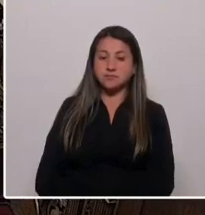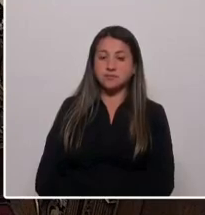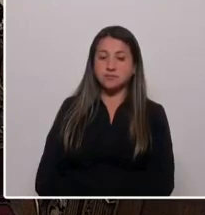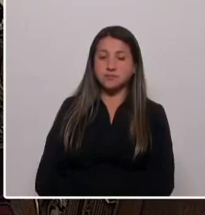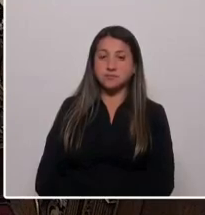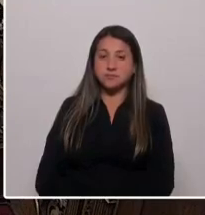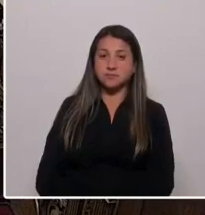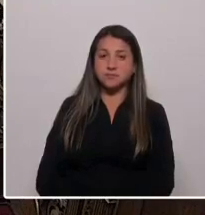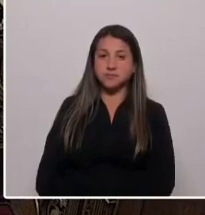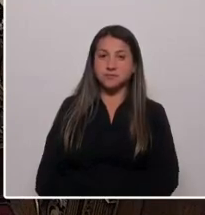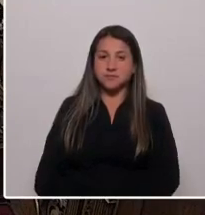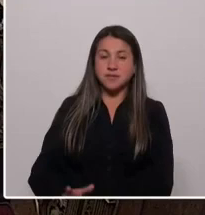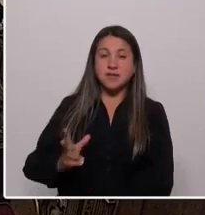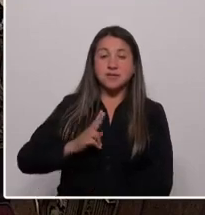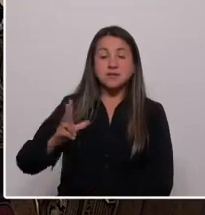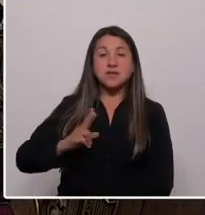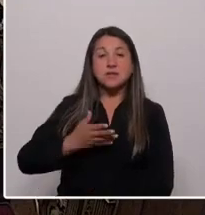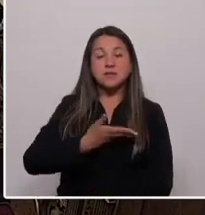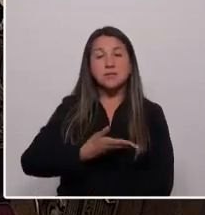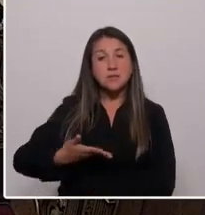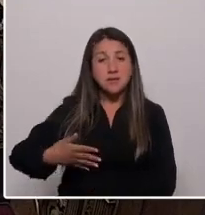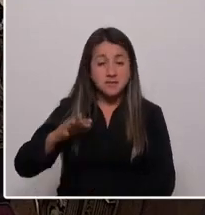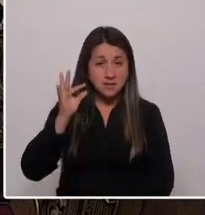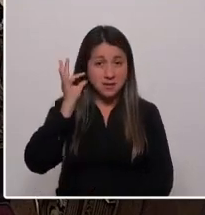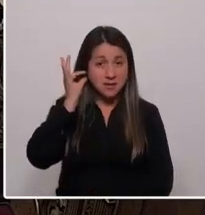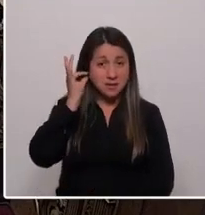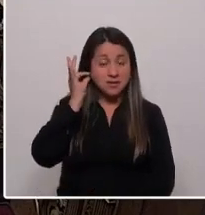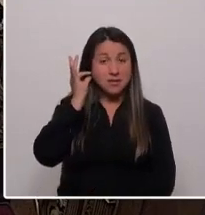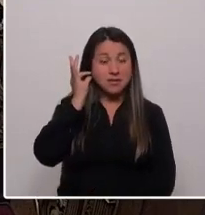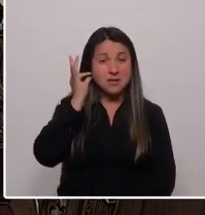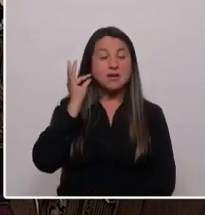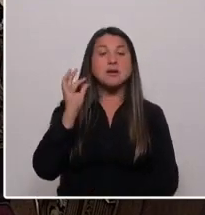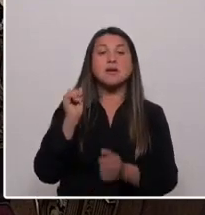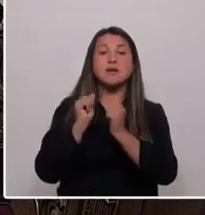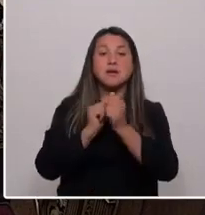Señora Presidenta, colegas convencionales,